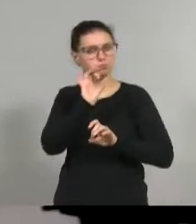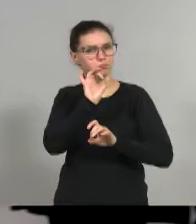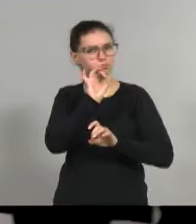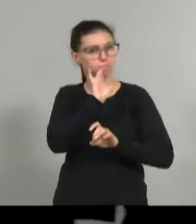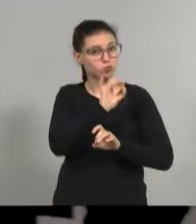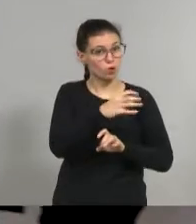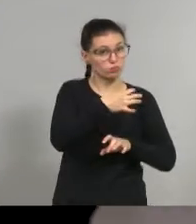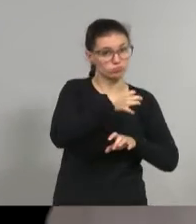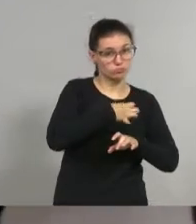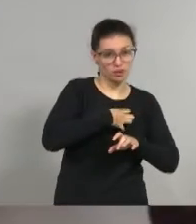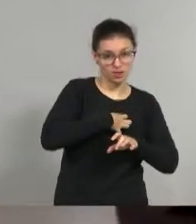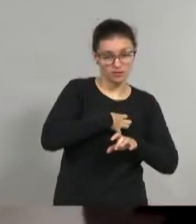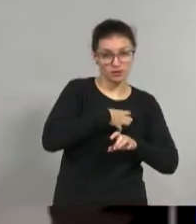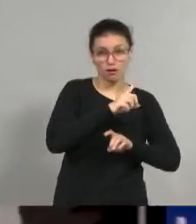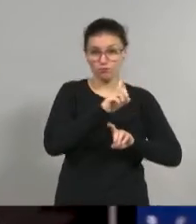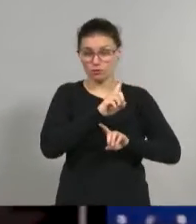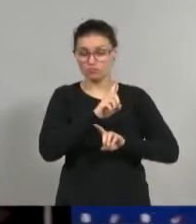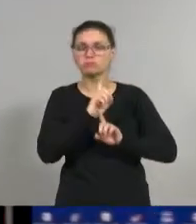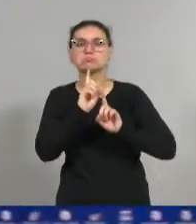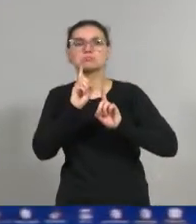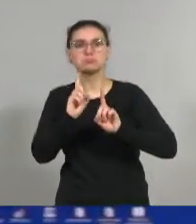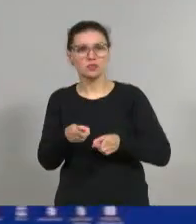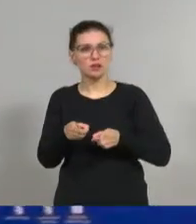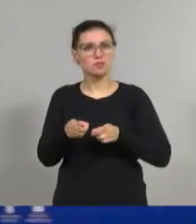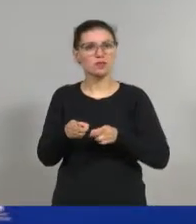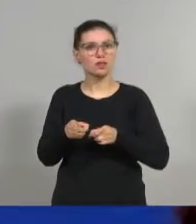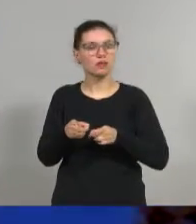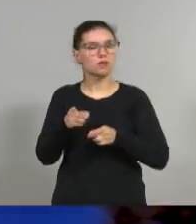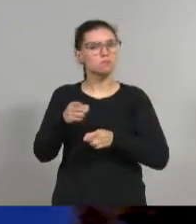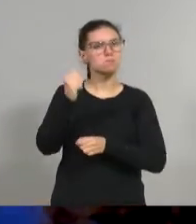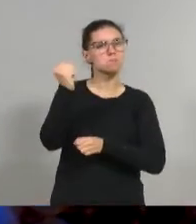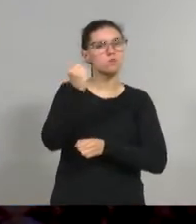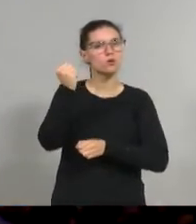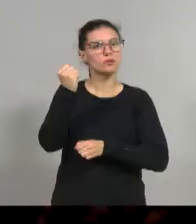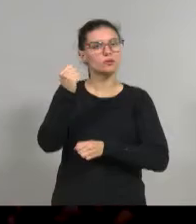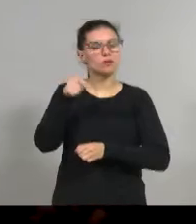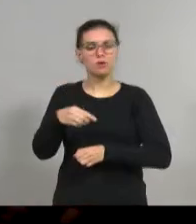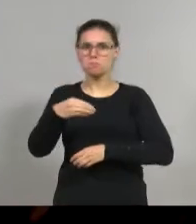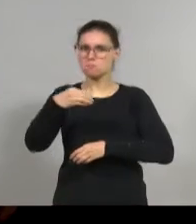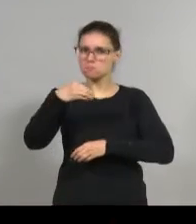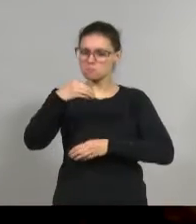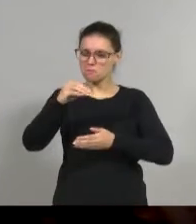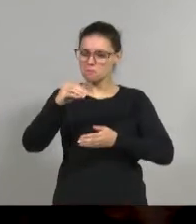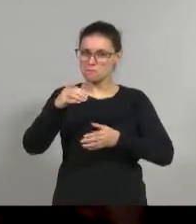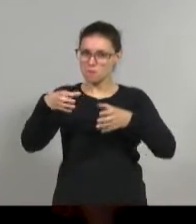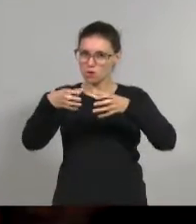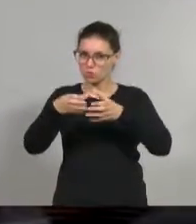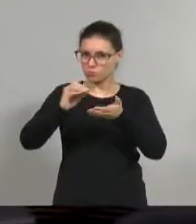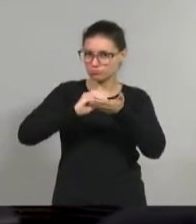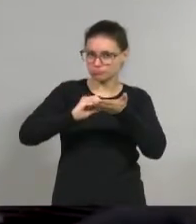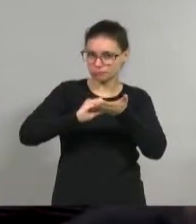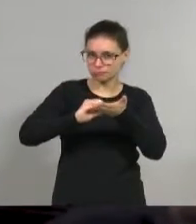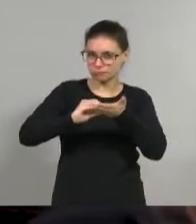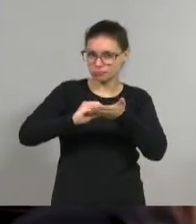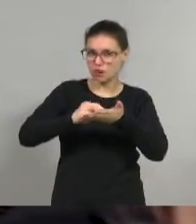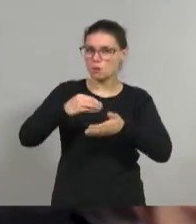dictado, sino la relevancia en términos de que haya vocación por parte del personal de trabajadores